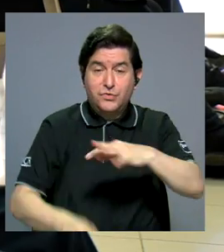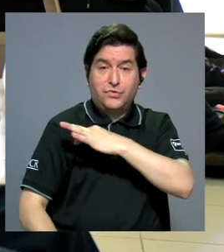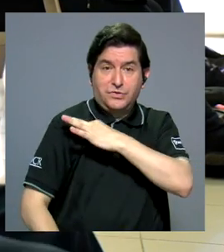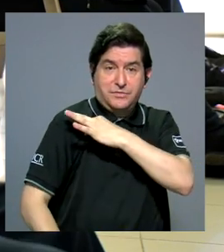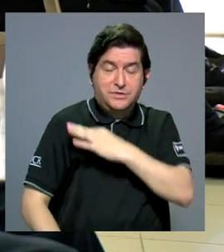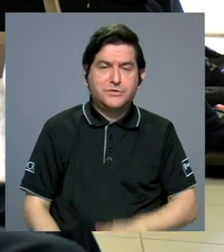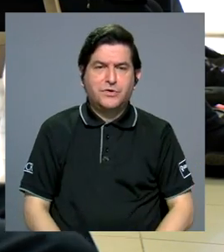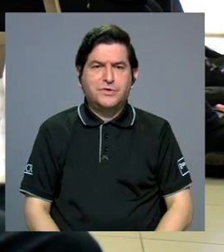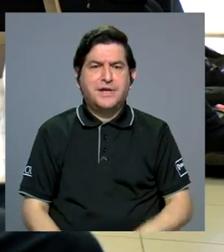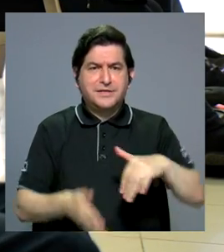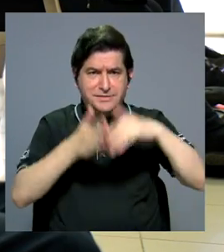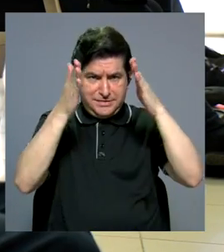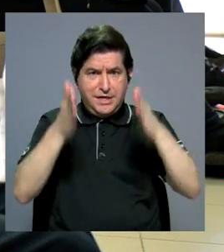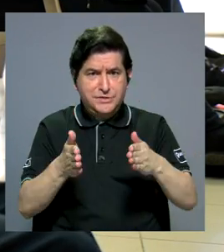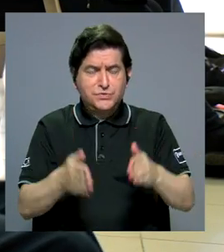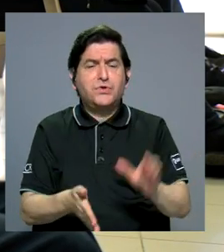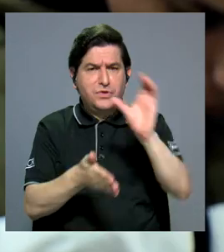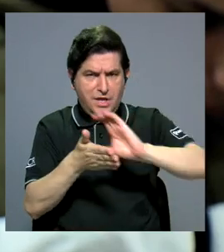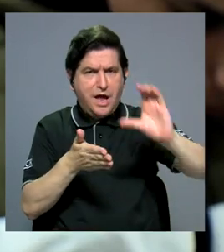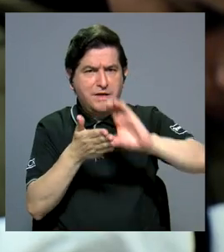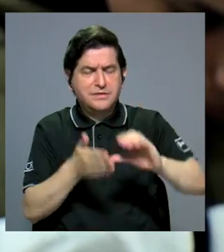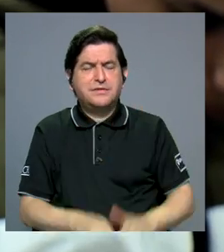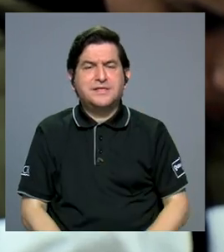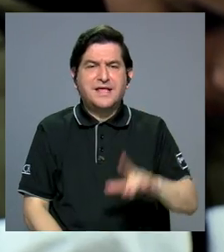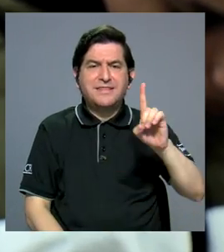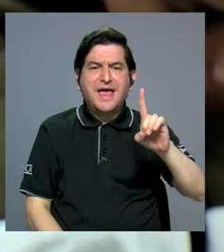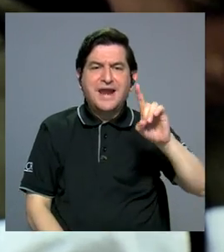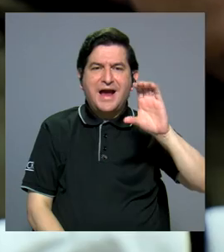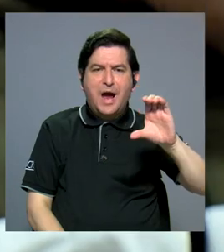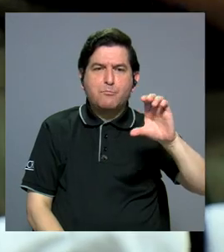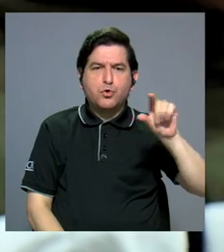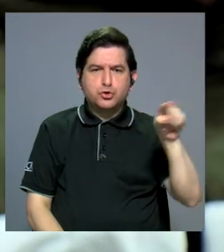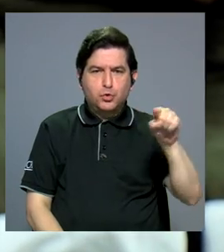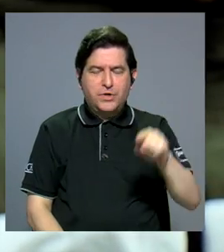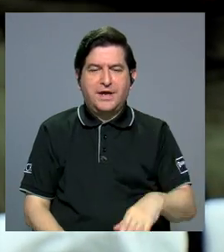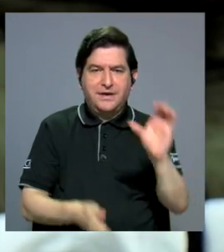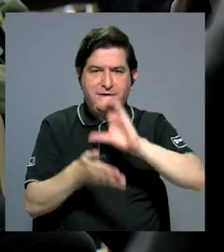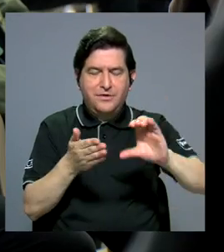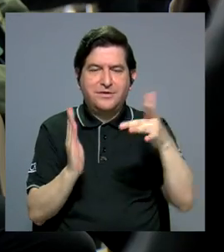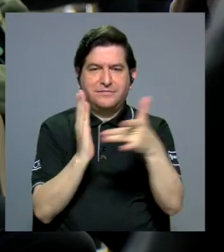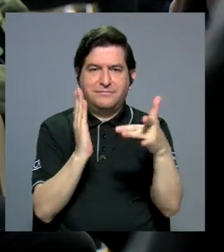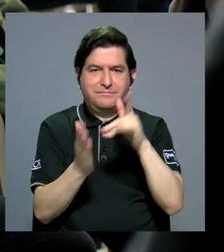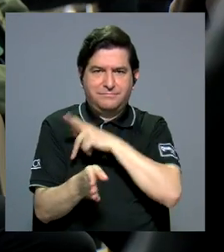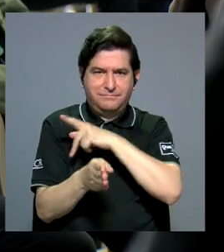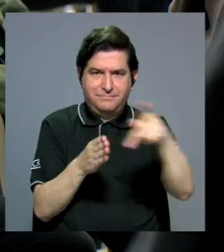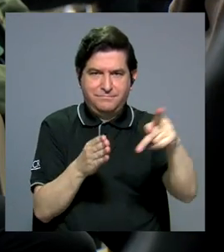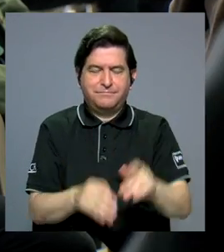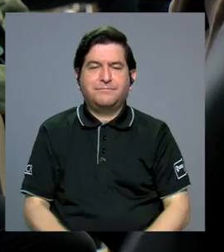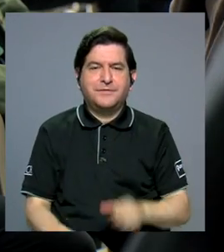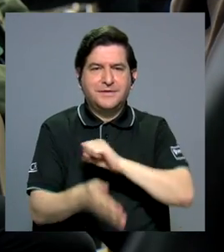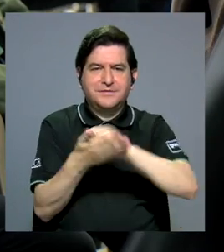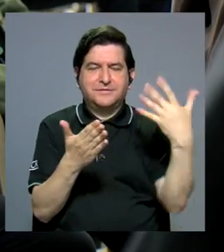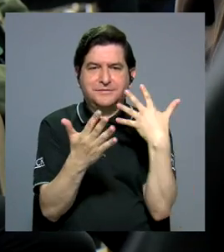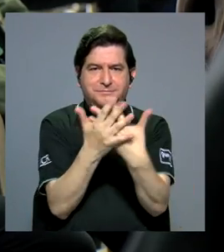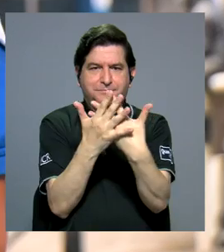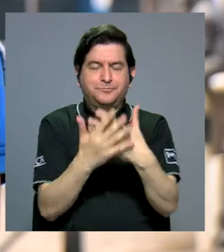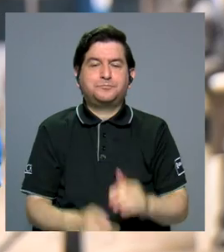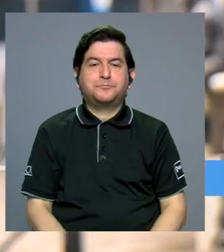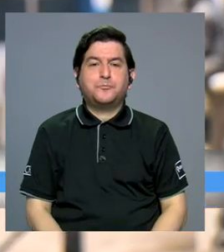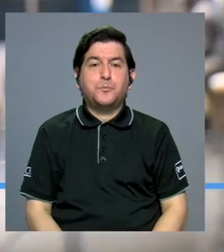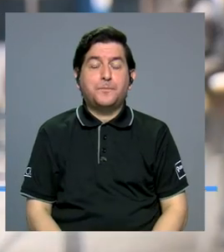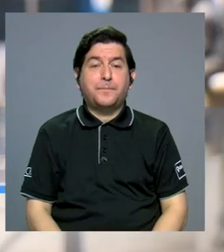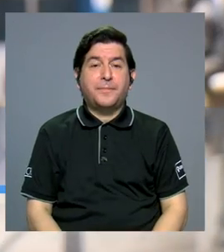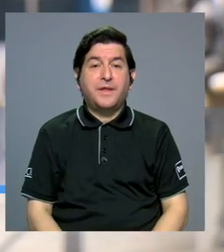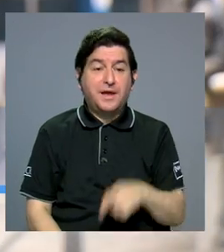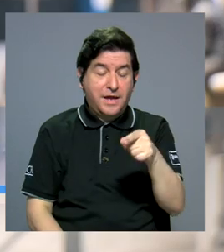invitadas asistieron estudiantes de colegios como Deiran Campos Zúñiga, del Colegio Técnico Profesional de San Sebastián. Es